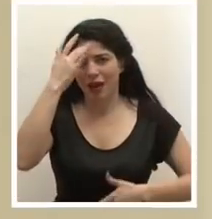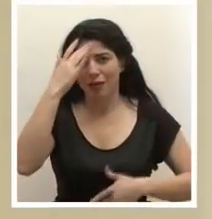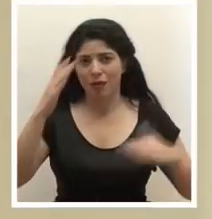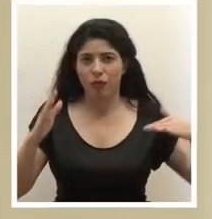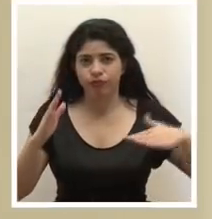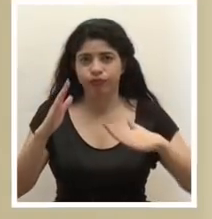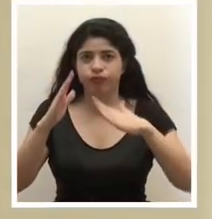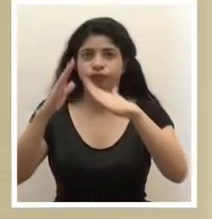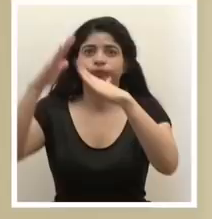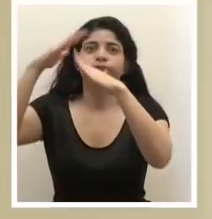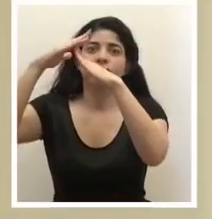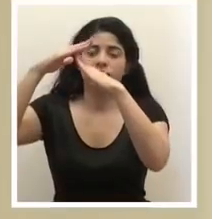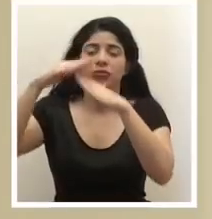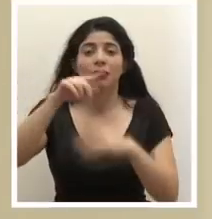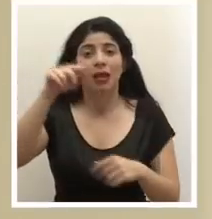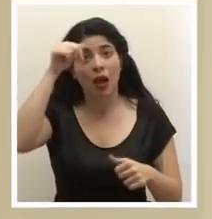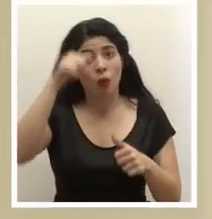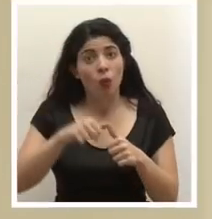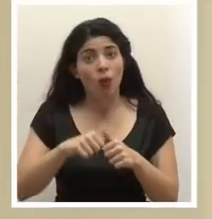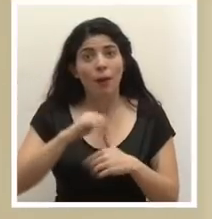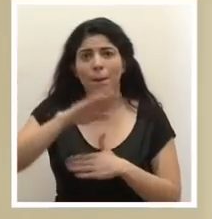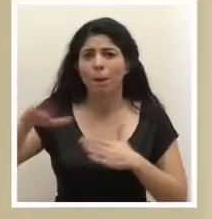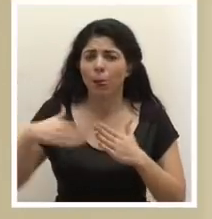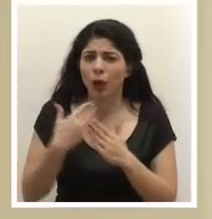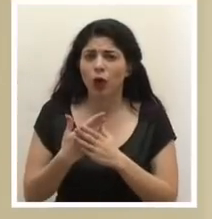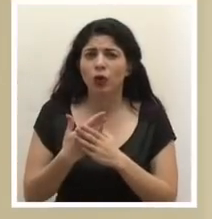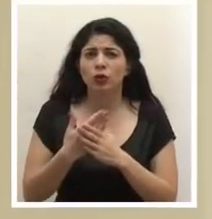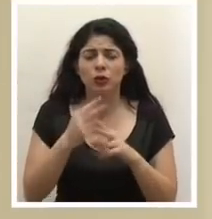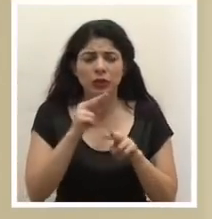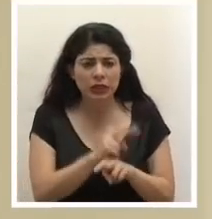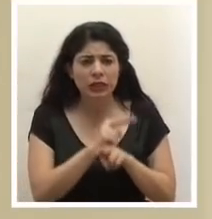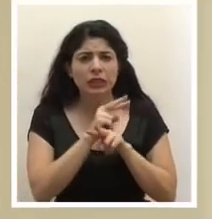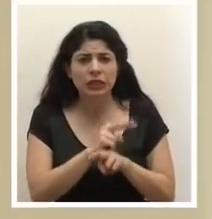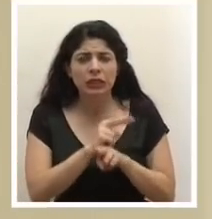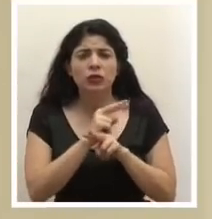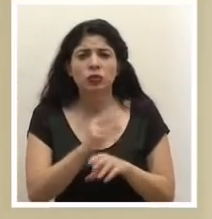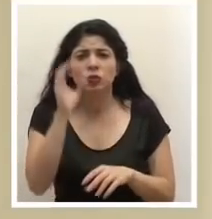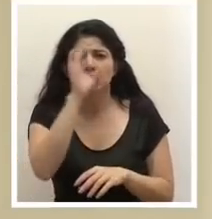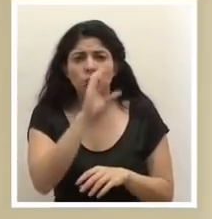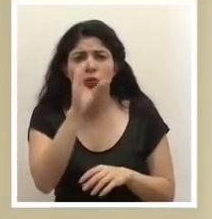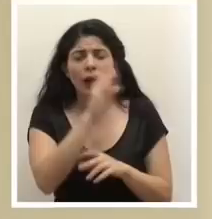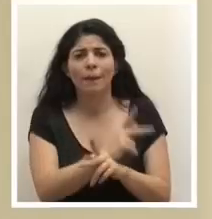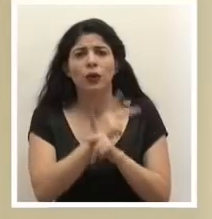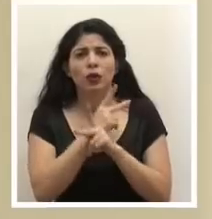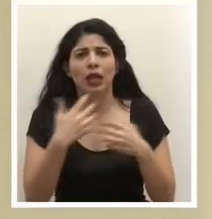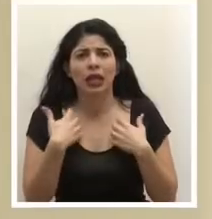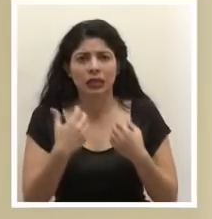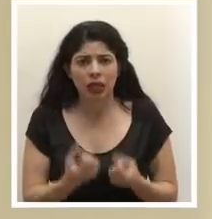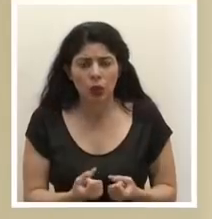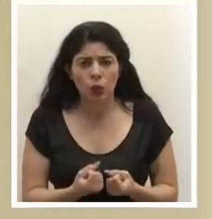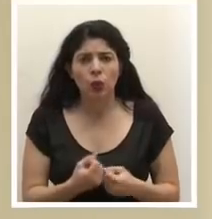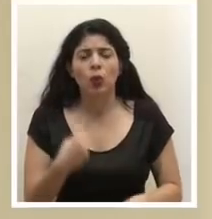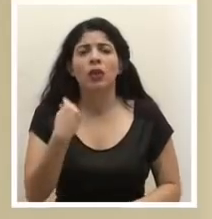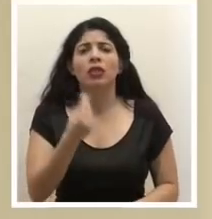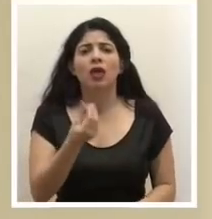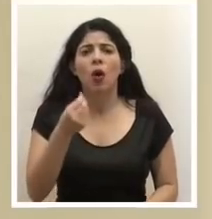Y recordemos que aquí todos hemos estado justamente al vilo de proteger la salud, de dar la